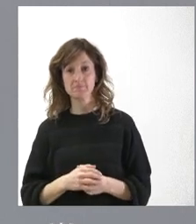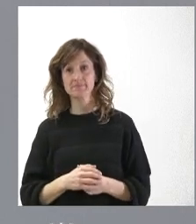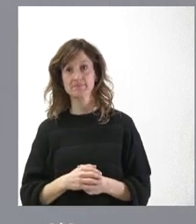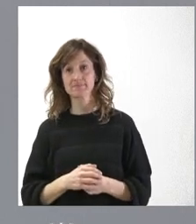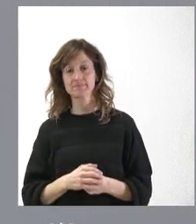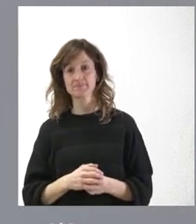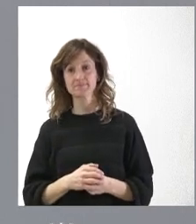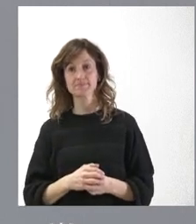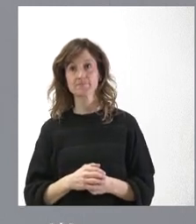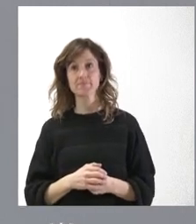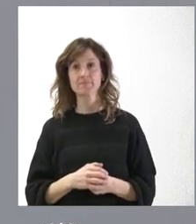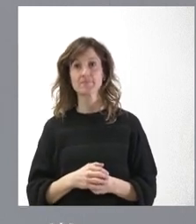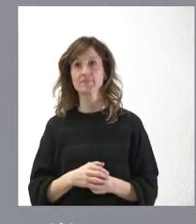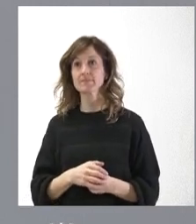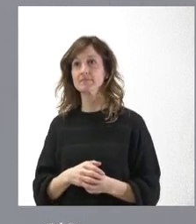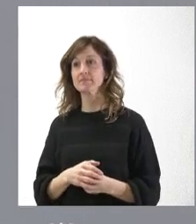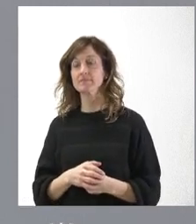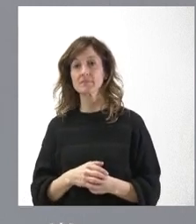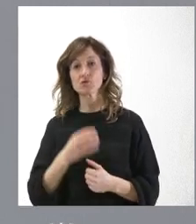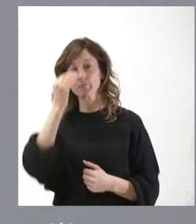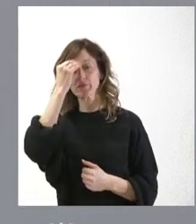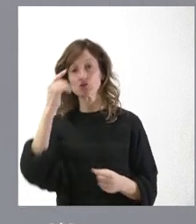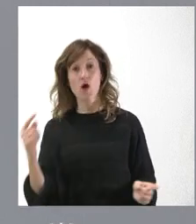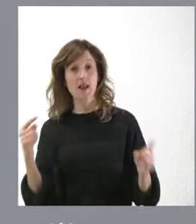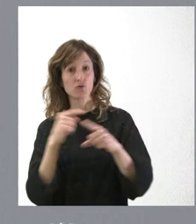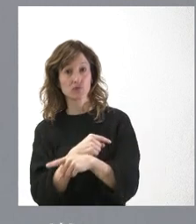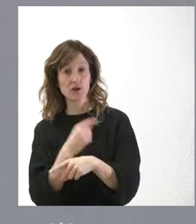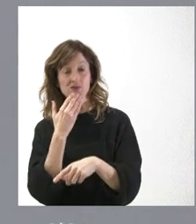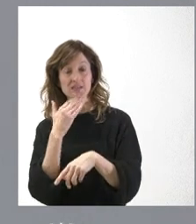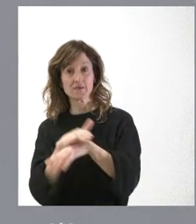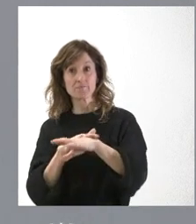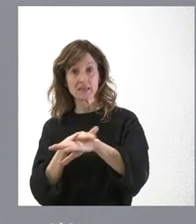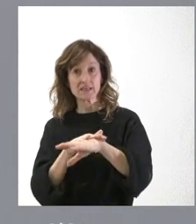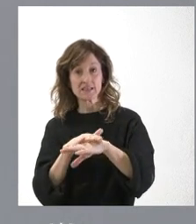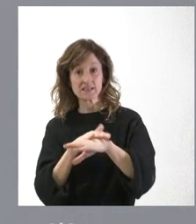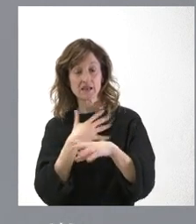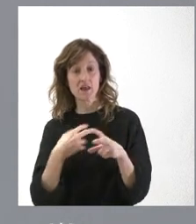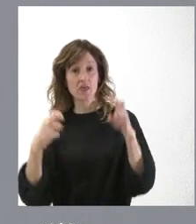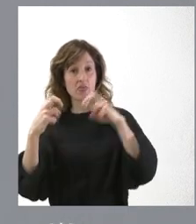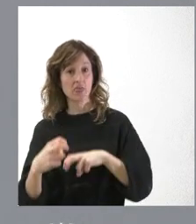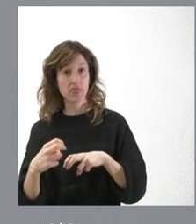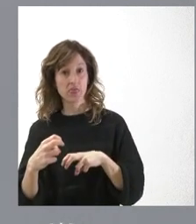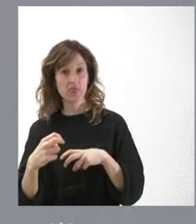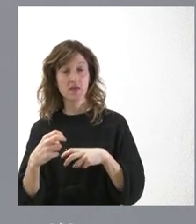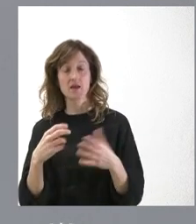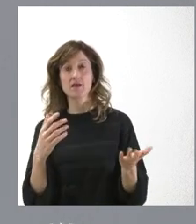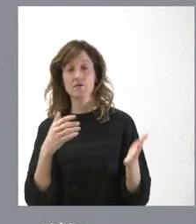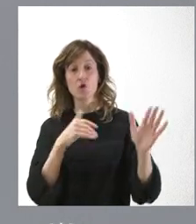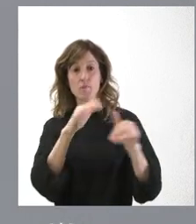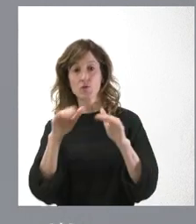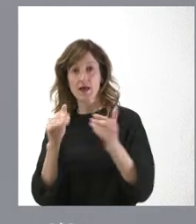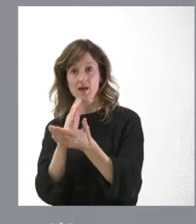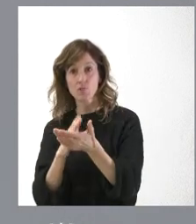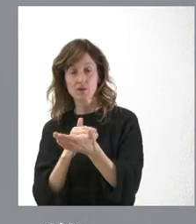Y yo creo que sería al contrario. Si la ministra tiene a bien sentarnos, convocar a las comunidades